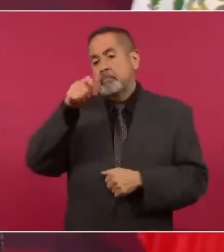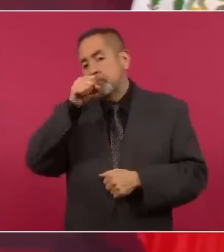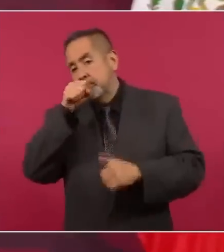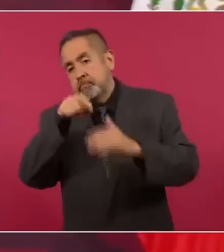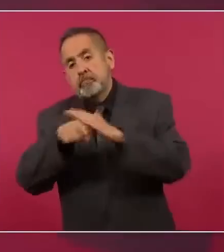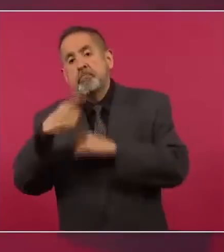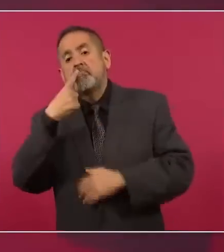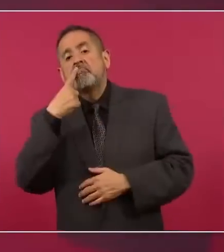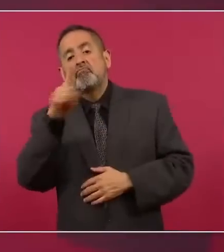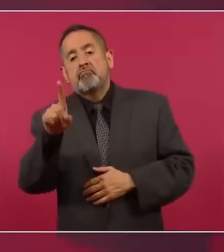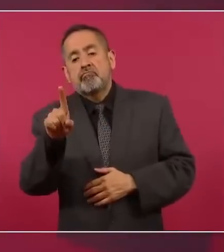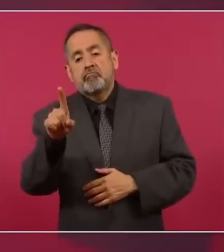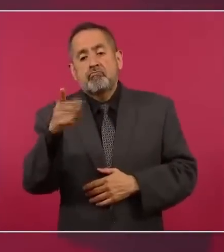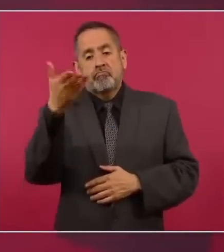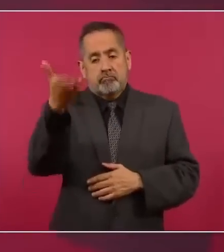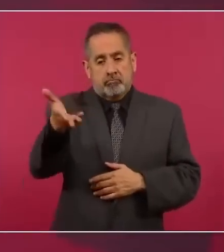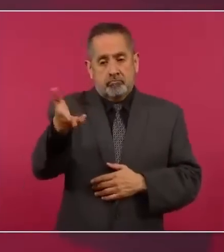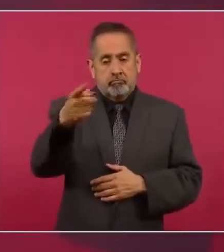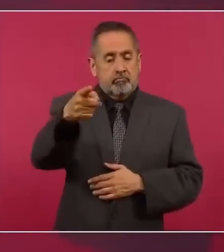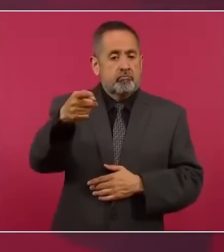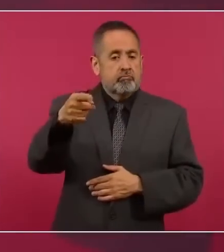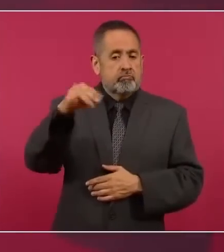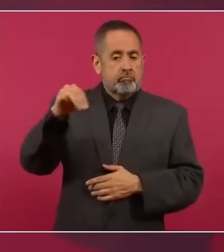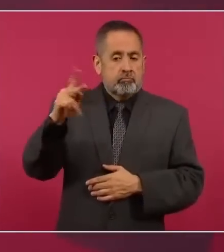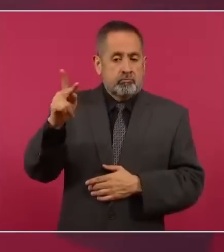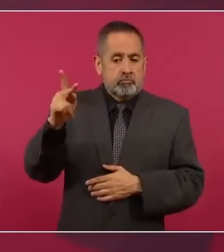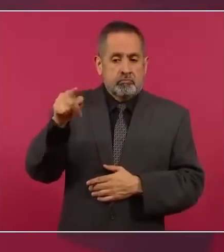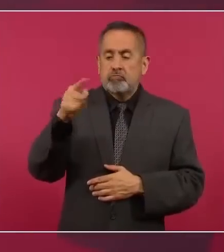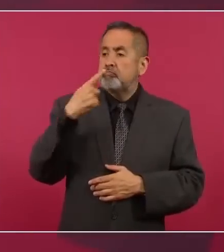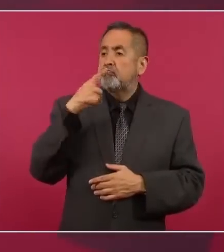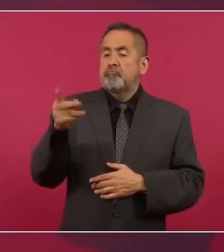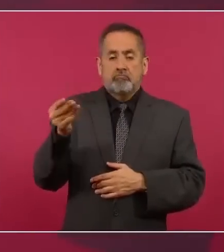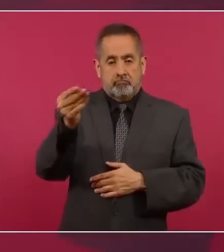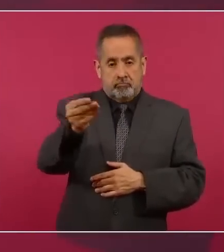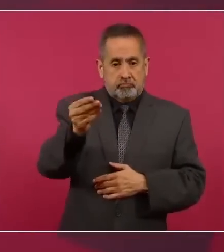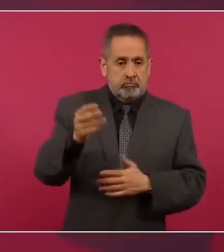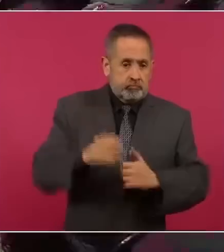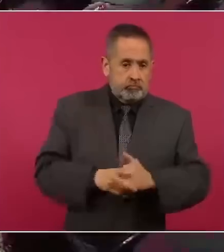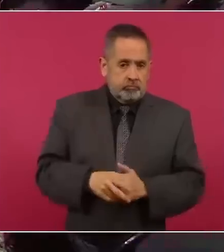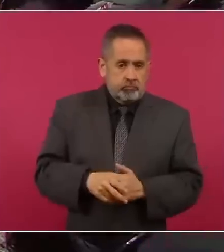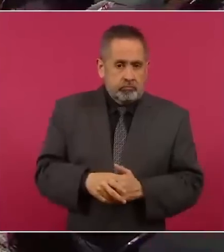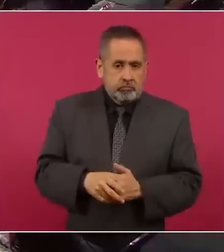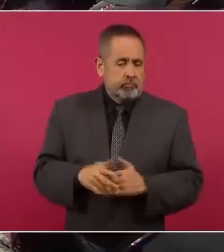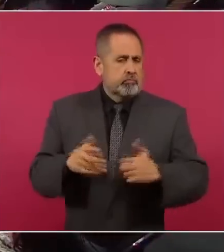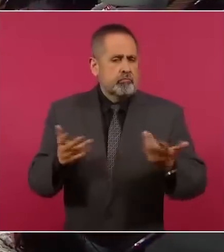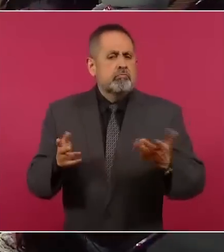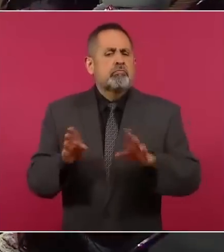ante el Ministerio Público, como el rector